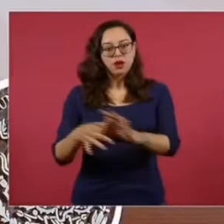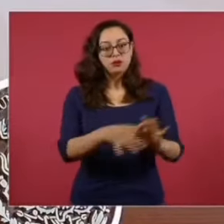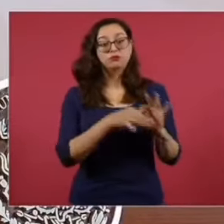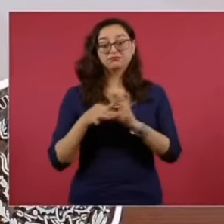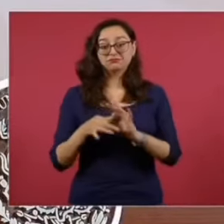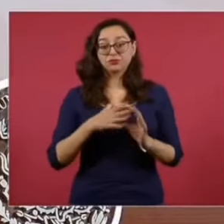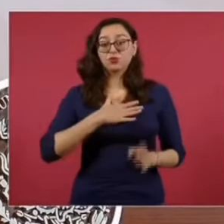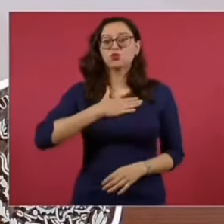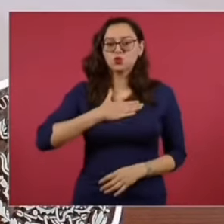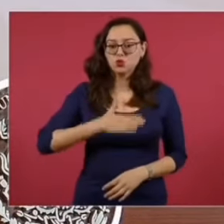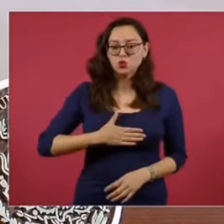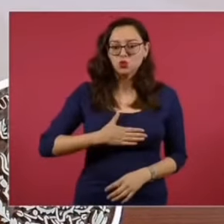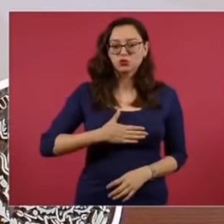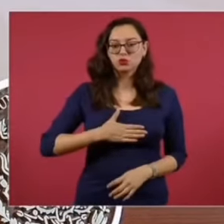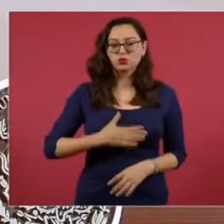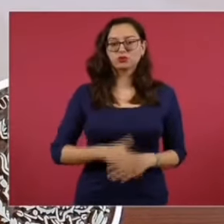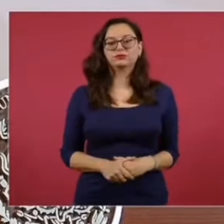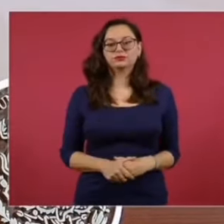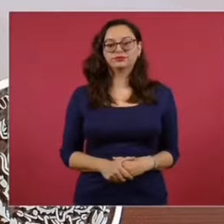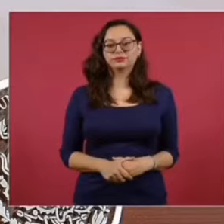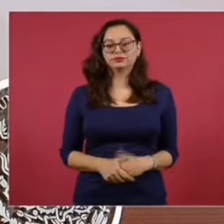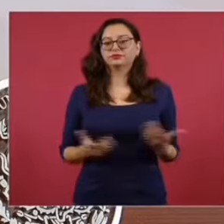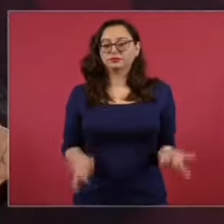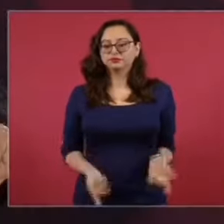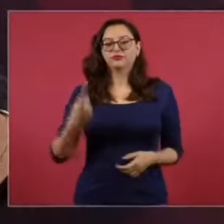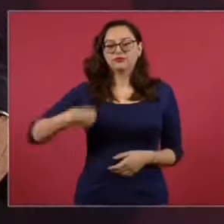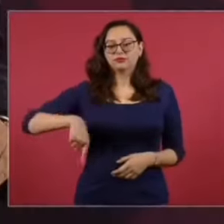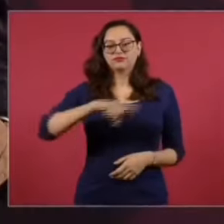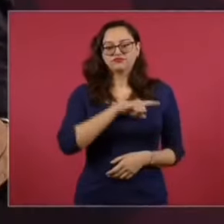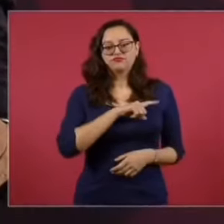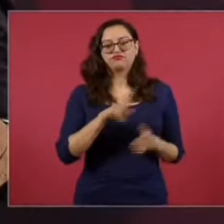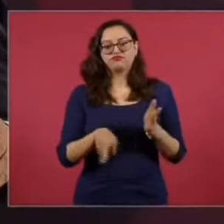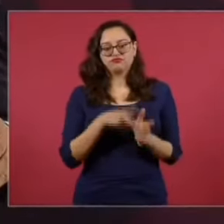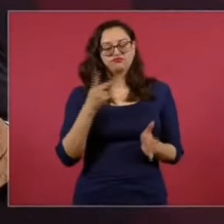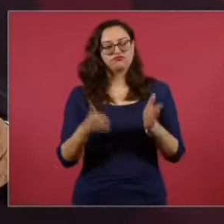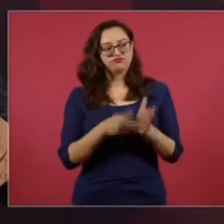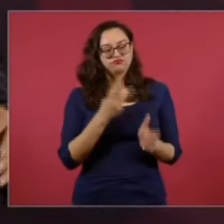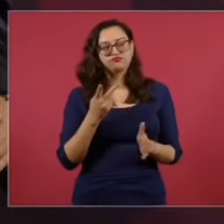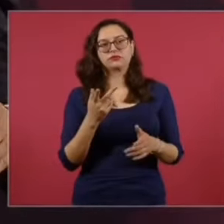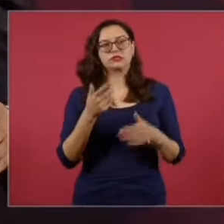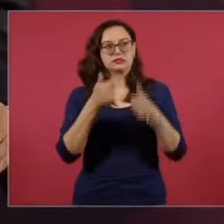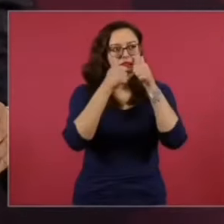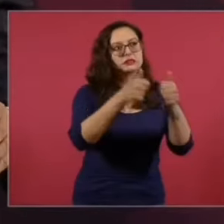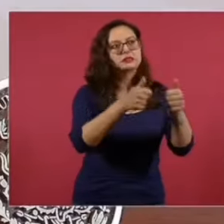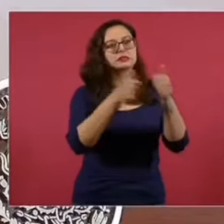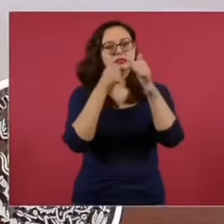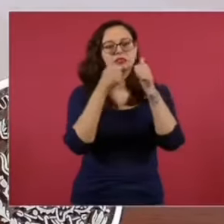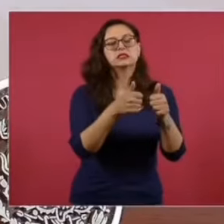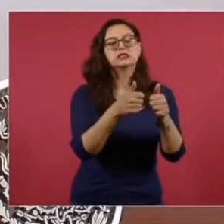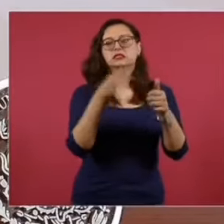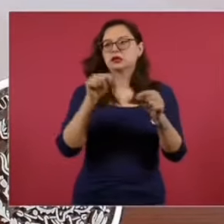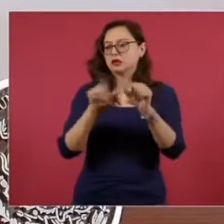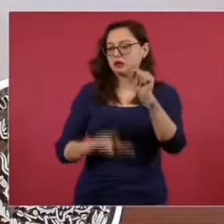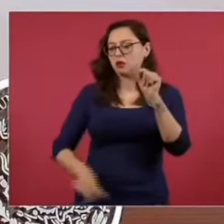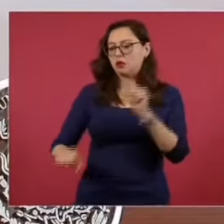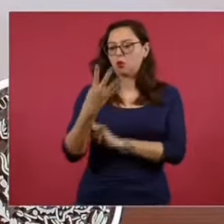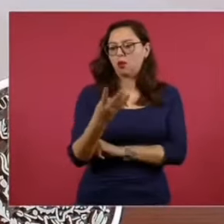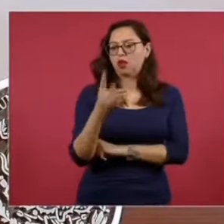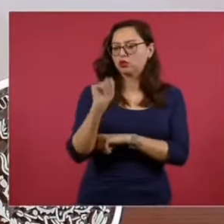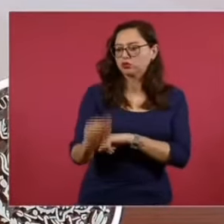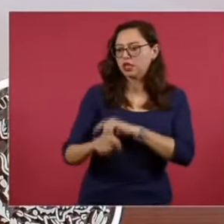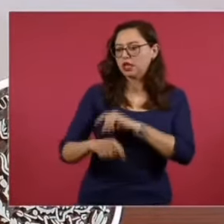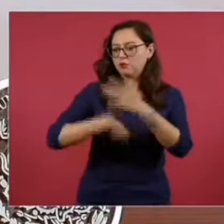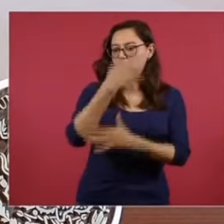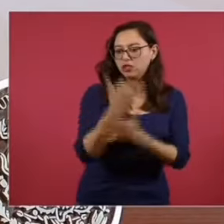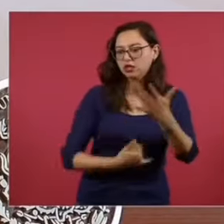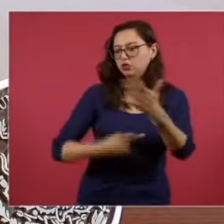En este sentido, hemos atendido en todo momento su llamado de contribuir a los proyectos estratégicos de la Cuarta Transformación,